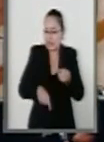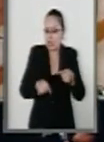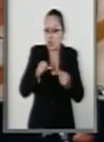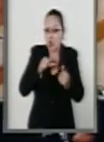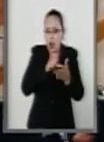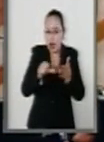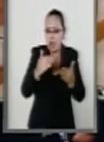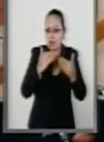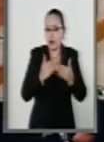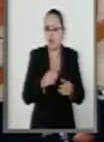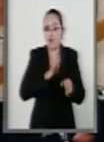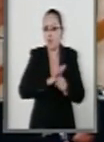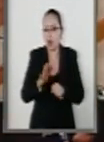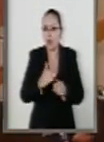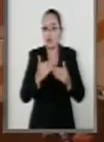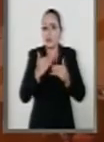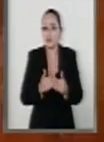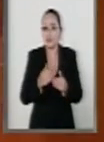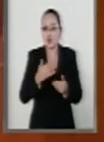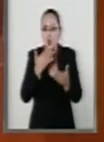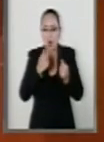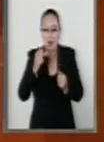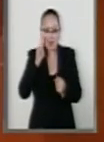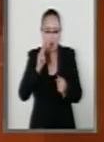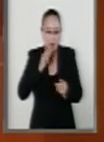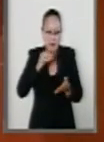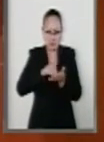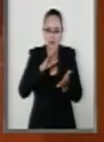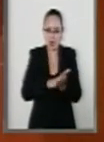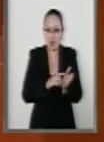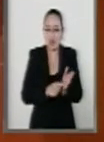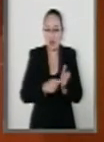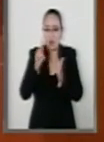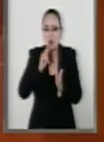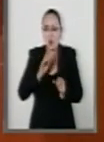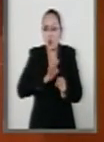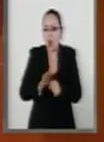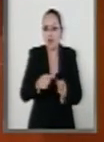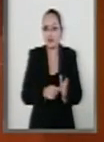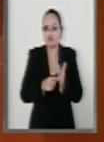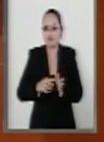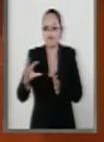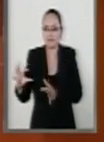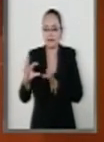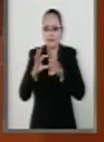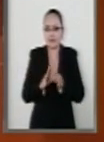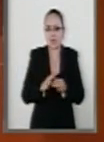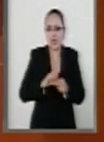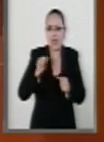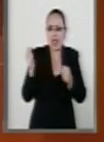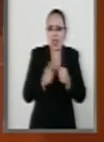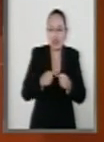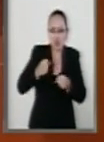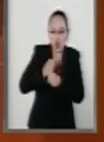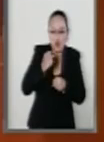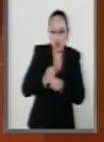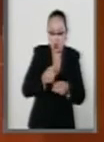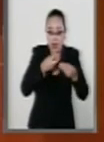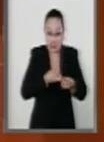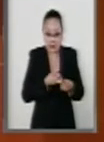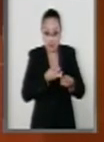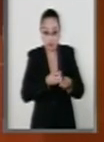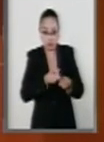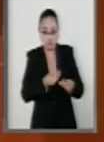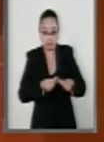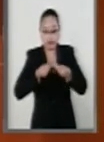por carecer de valor probatorio todas las pruebas obtenidas directamente a través de actos de tortura y de